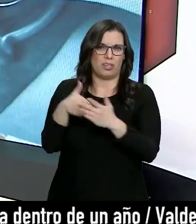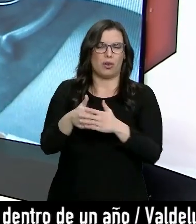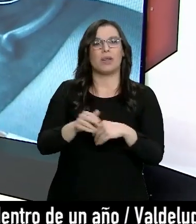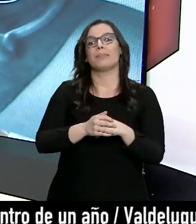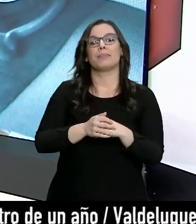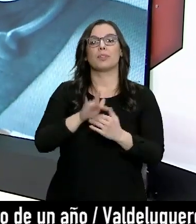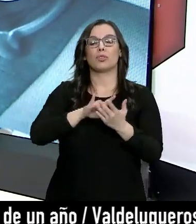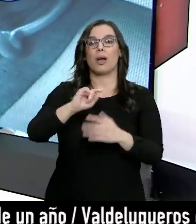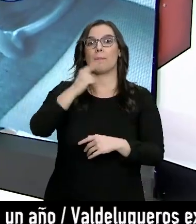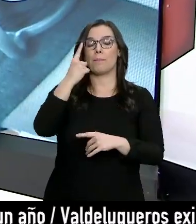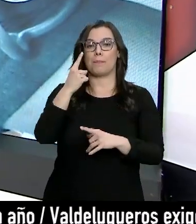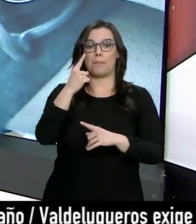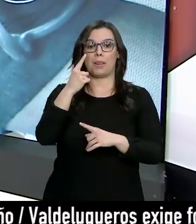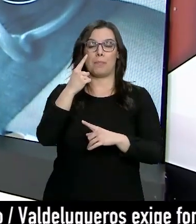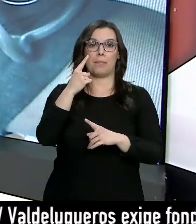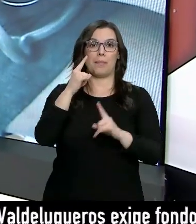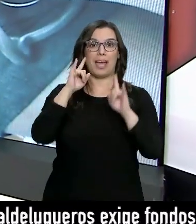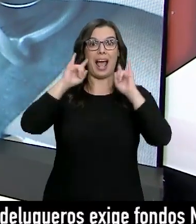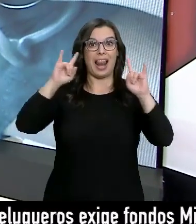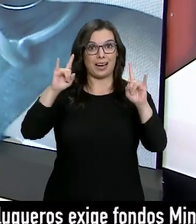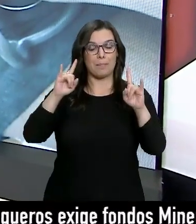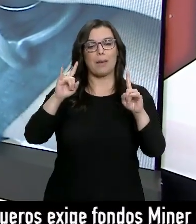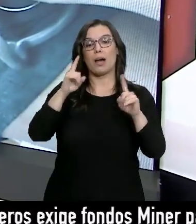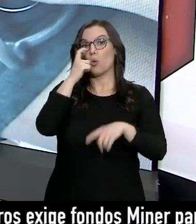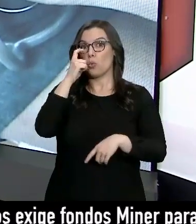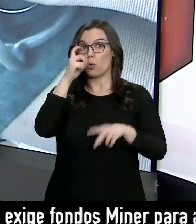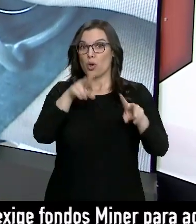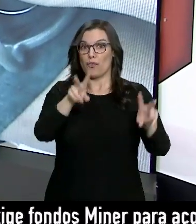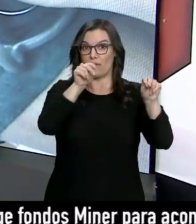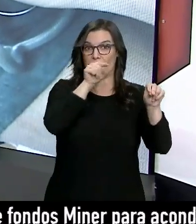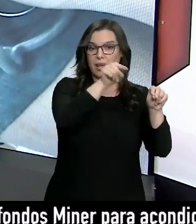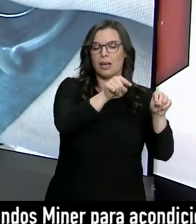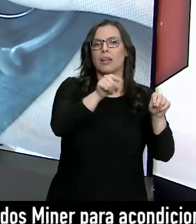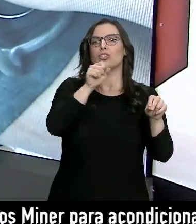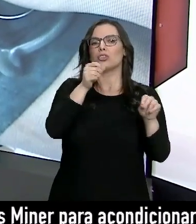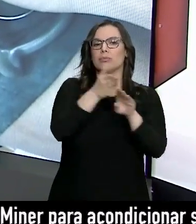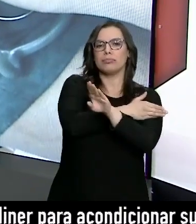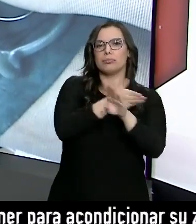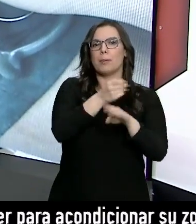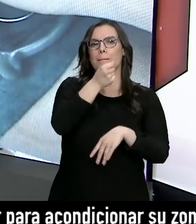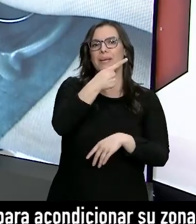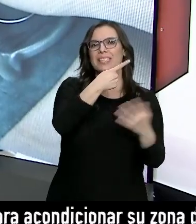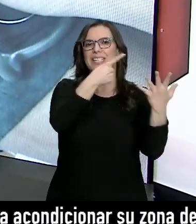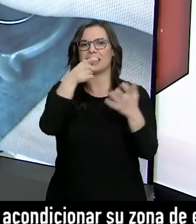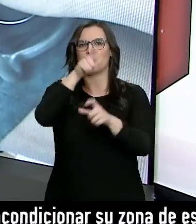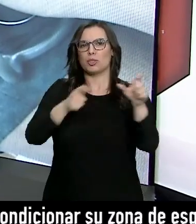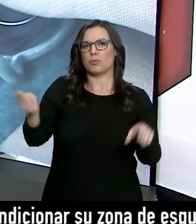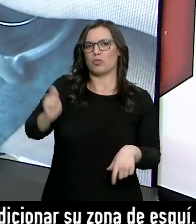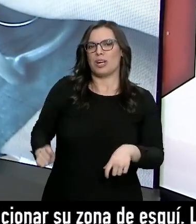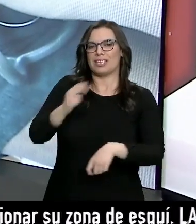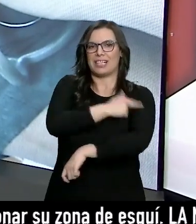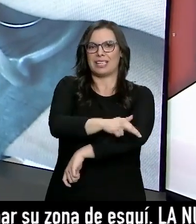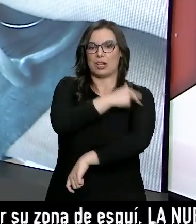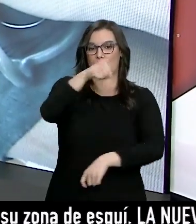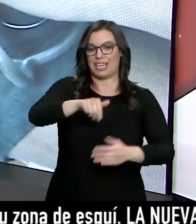del primer estado de alarma en junio del año pasado con más de 2.600 sanitarios en Castilla y León que habían estado de baja por